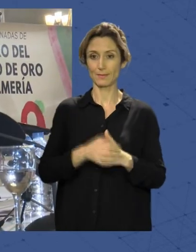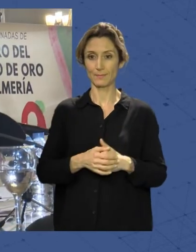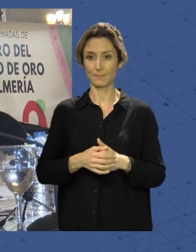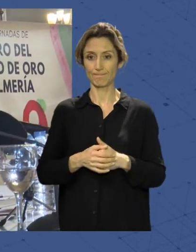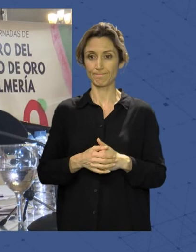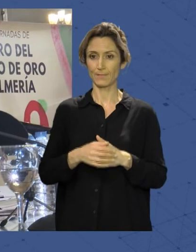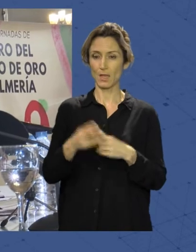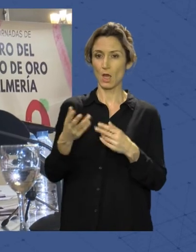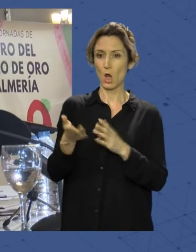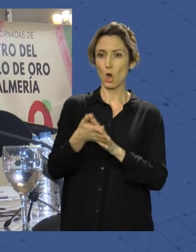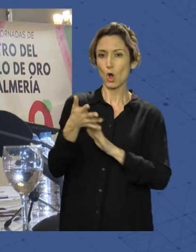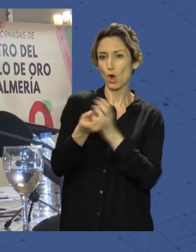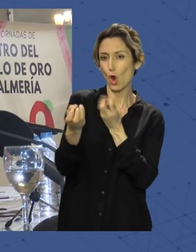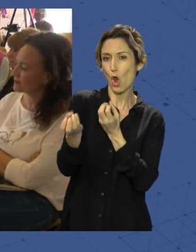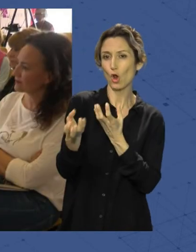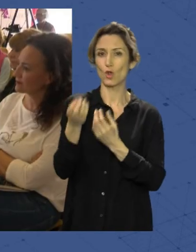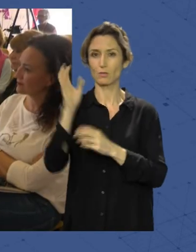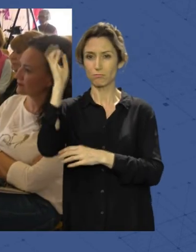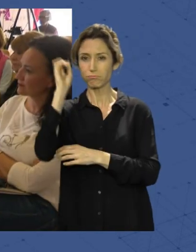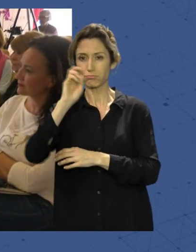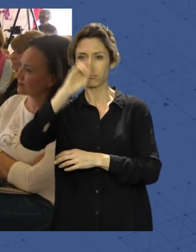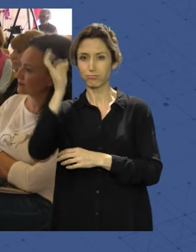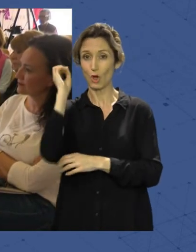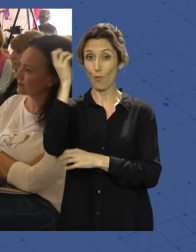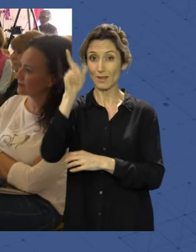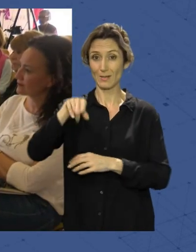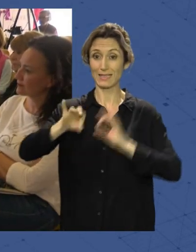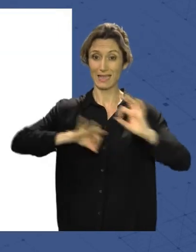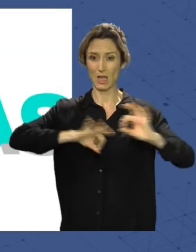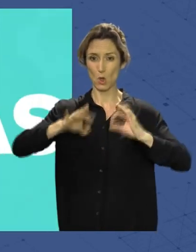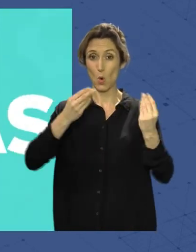Coloquios recitales conferencias y teatro mucho teatro